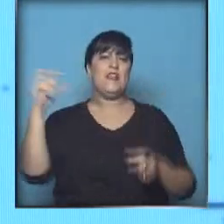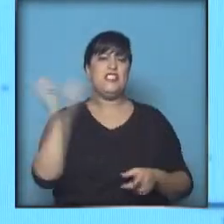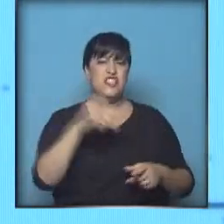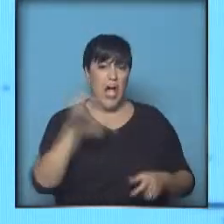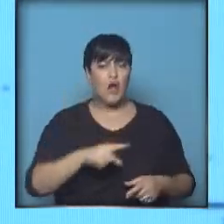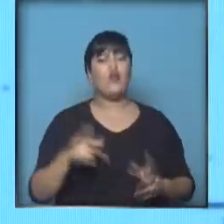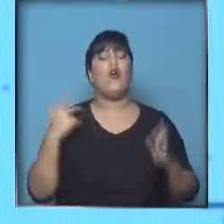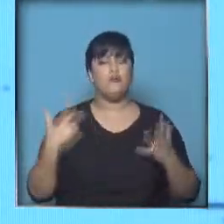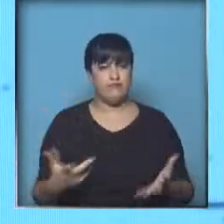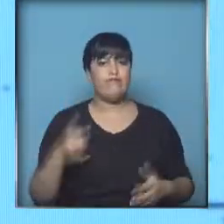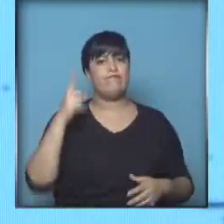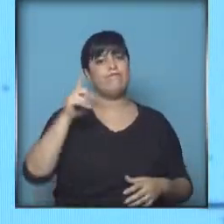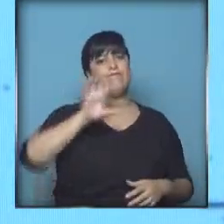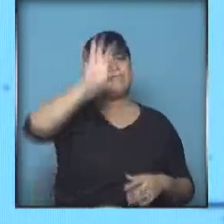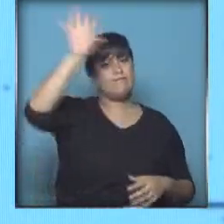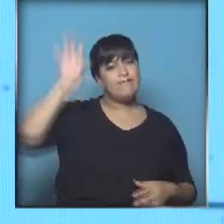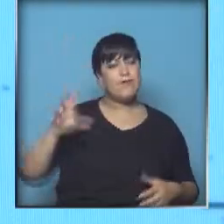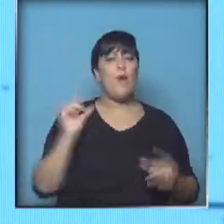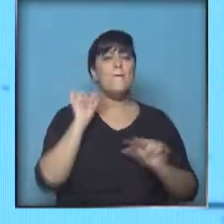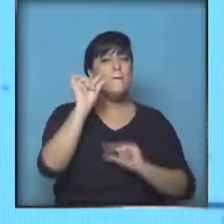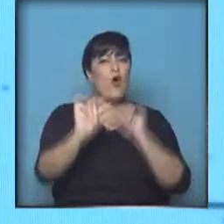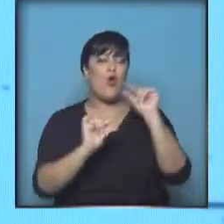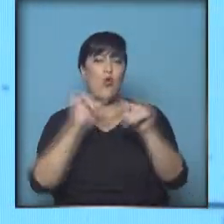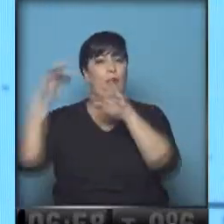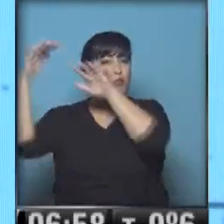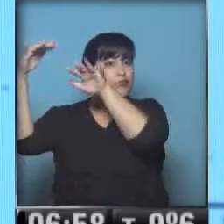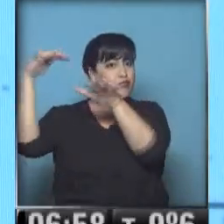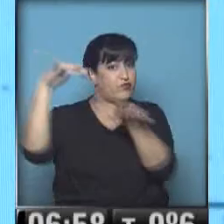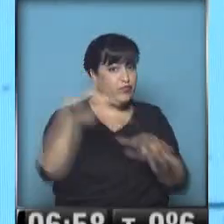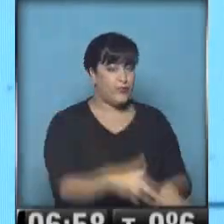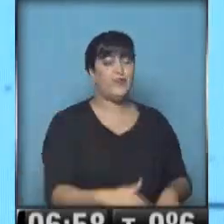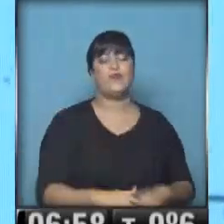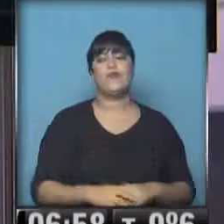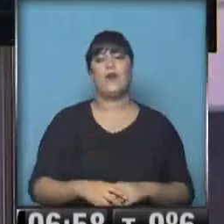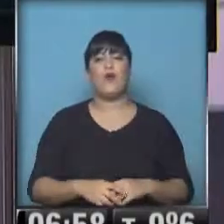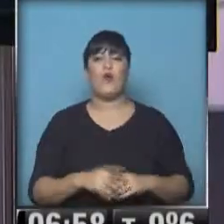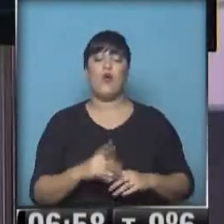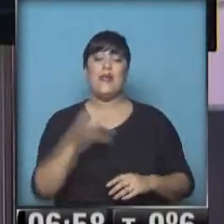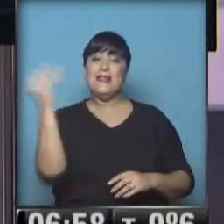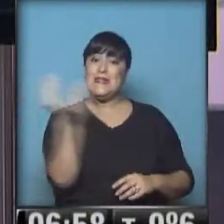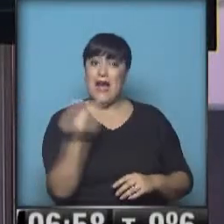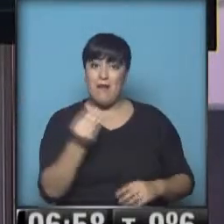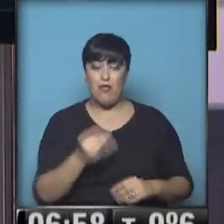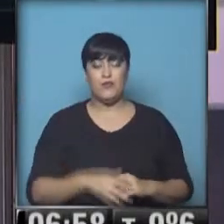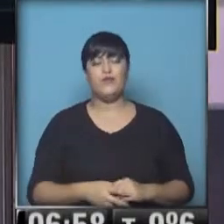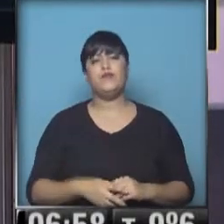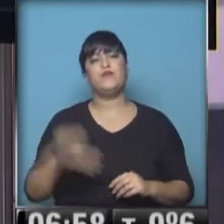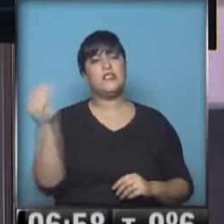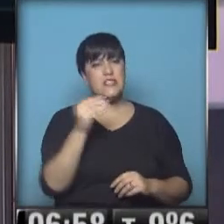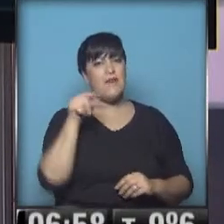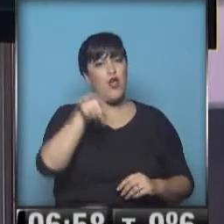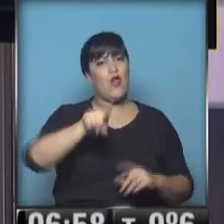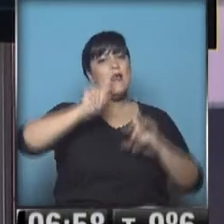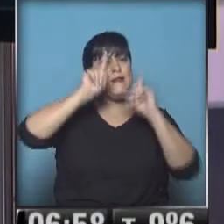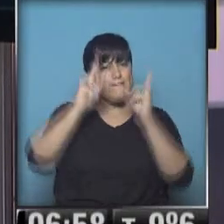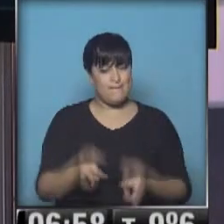ese frente caliente que de a poquito se va moviendo hacia el sur. Nos movemos un día más y nos vamos el sábado y acá empieza la